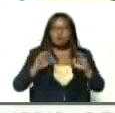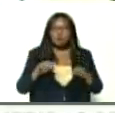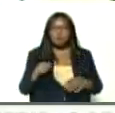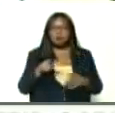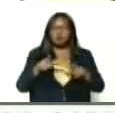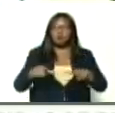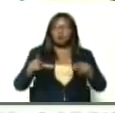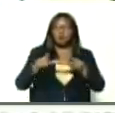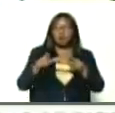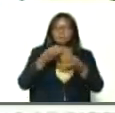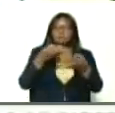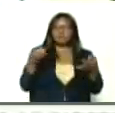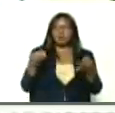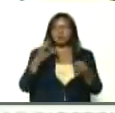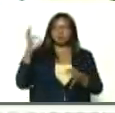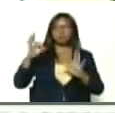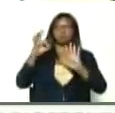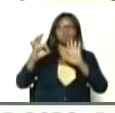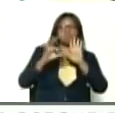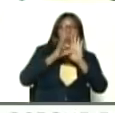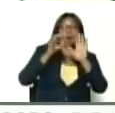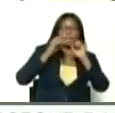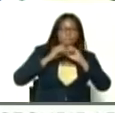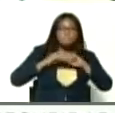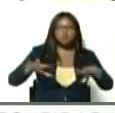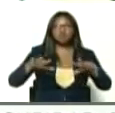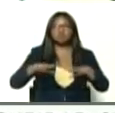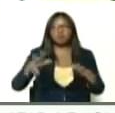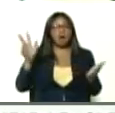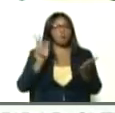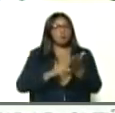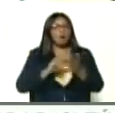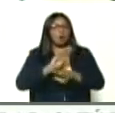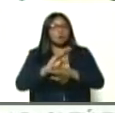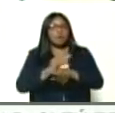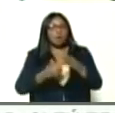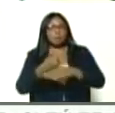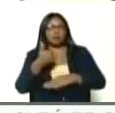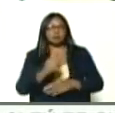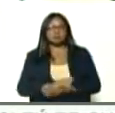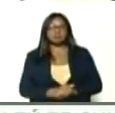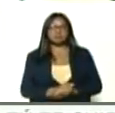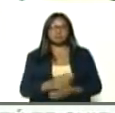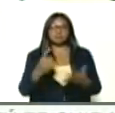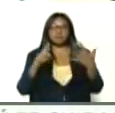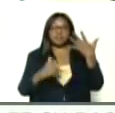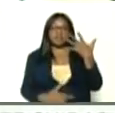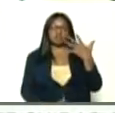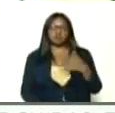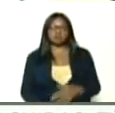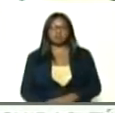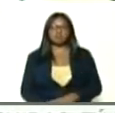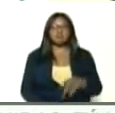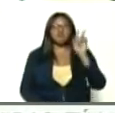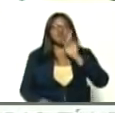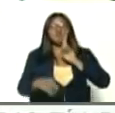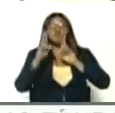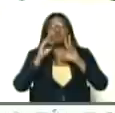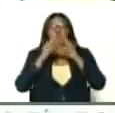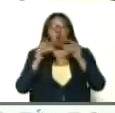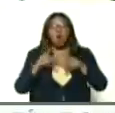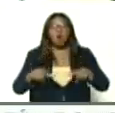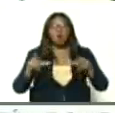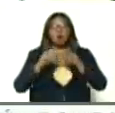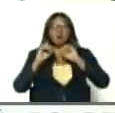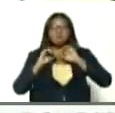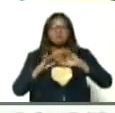un lugar, perfecto, para que esta variante, corra, aprobado, quinto lugar, desinfectar, áreas de